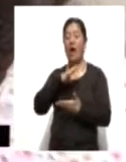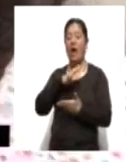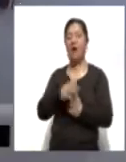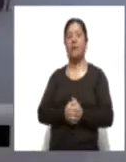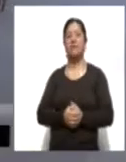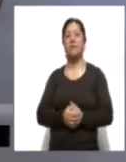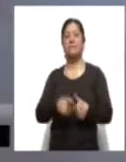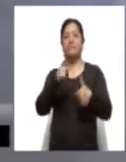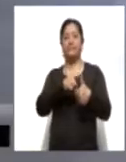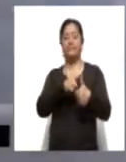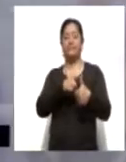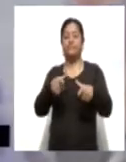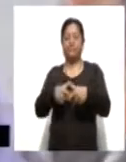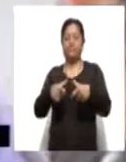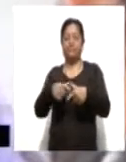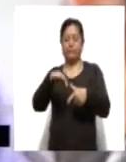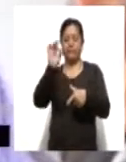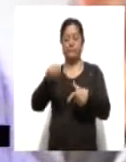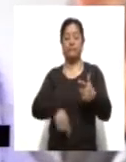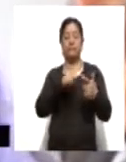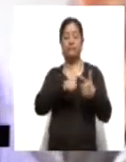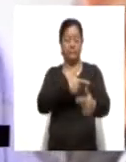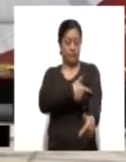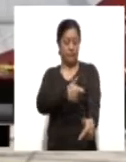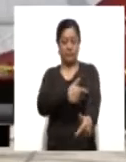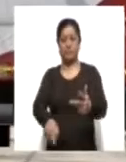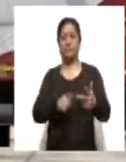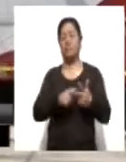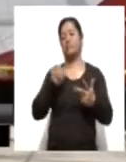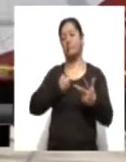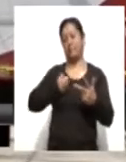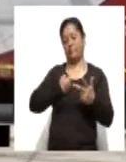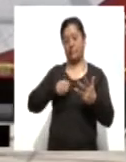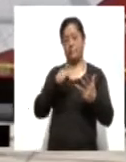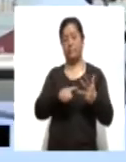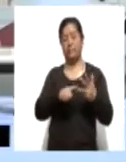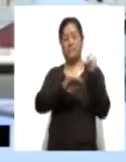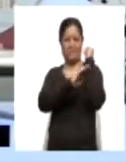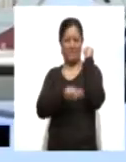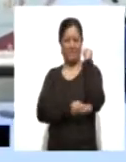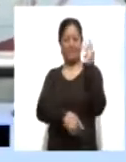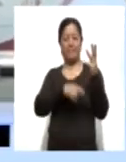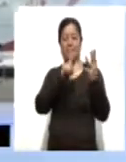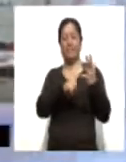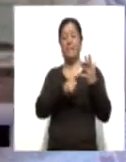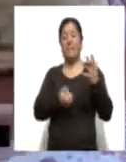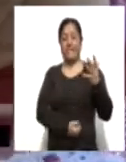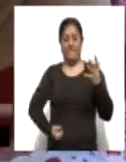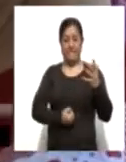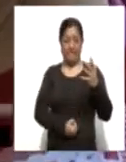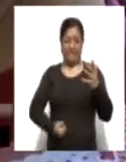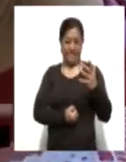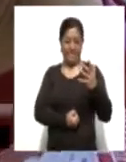salud son toma de papanicolau, servicio de laboratorio, mastografía, prueba rápida de embarazo, ultrasonido obstétrico y